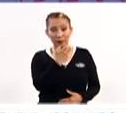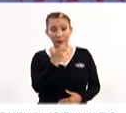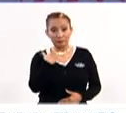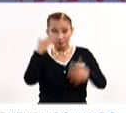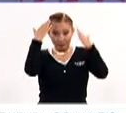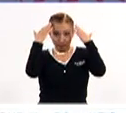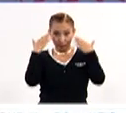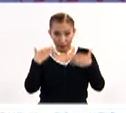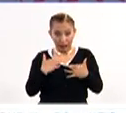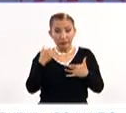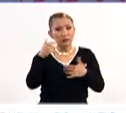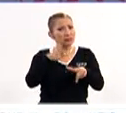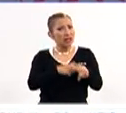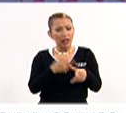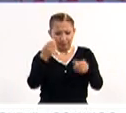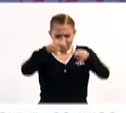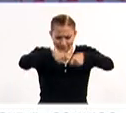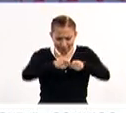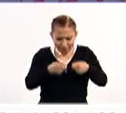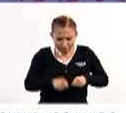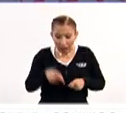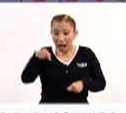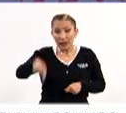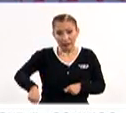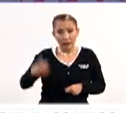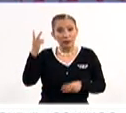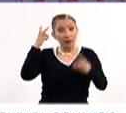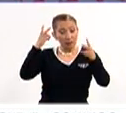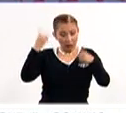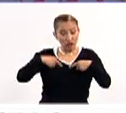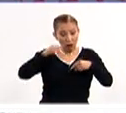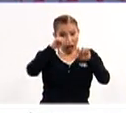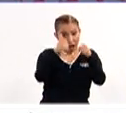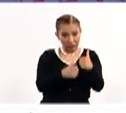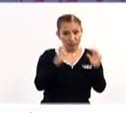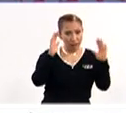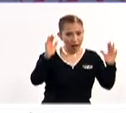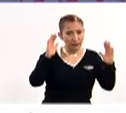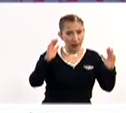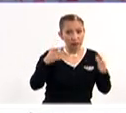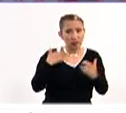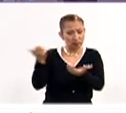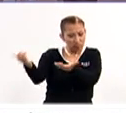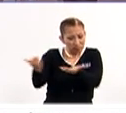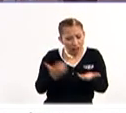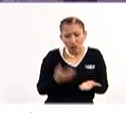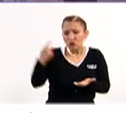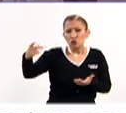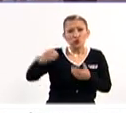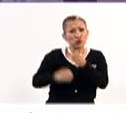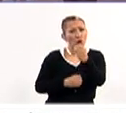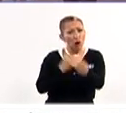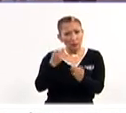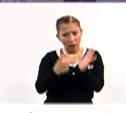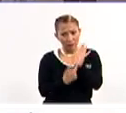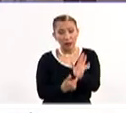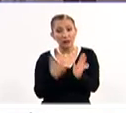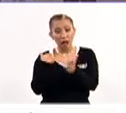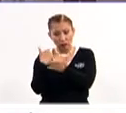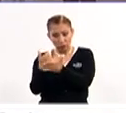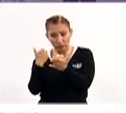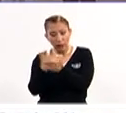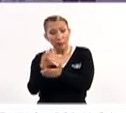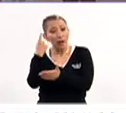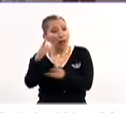rebosos, por ejemplo, siguen haciéndose y la gente, aquí han venido artesanos maravillosos que nos traen sus obras y que además se les ha